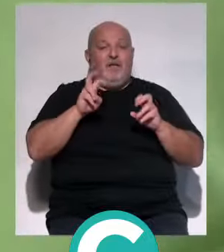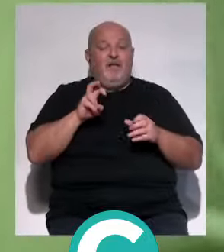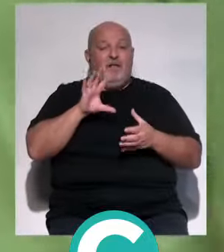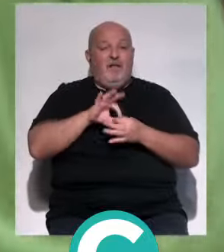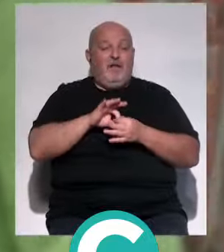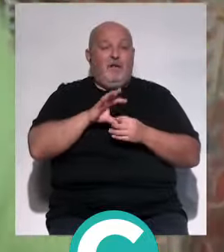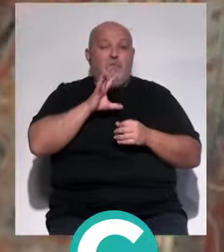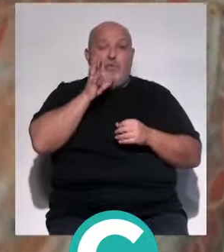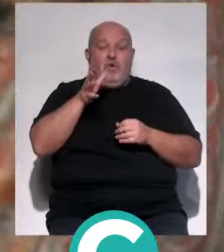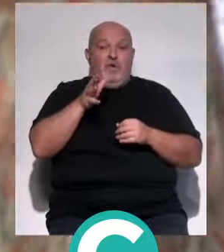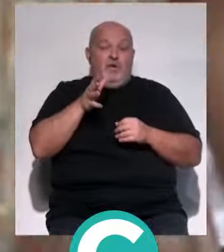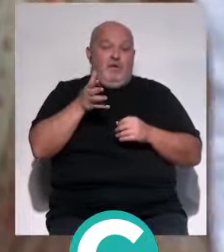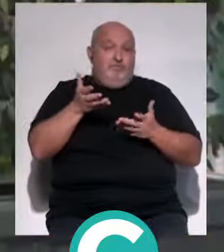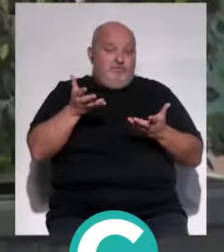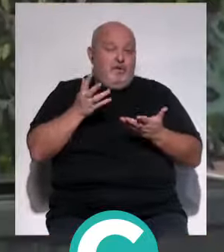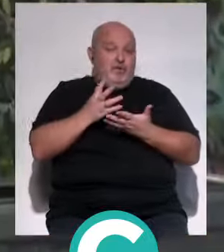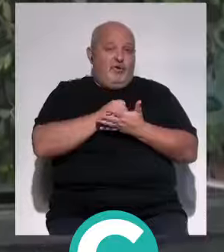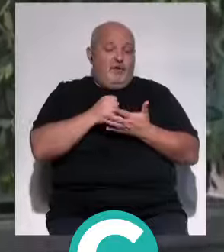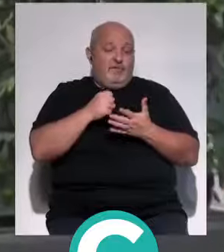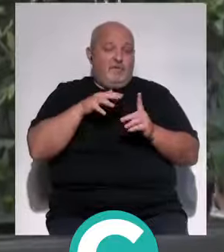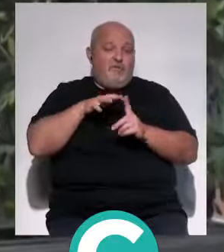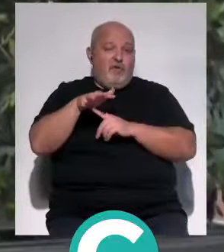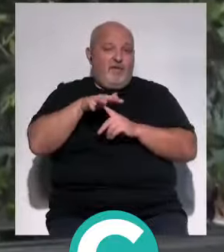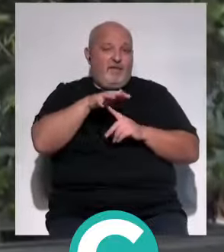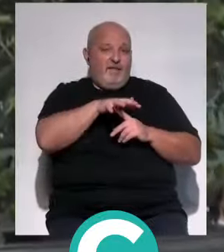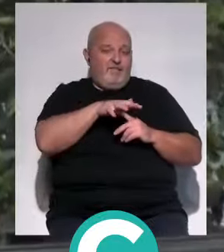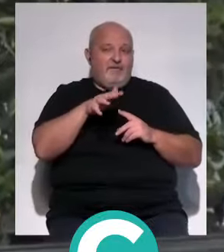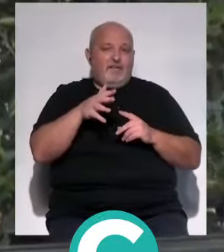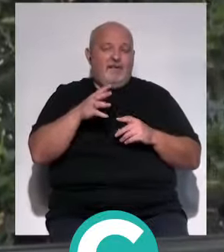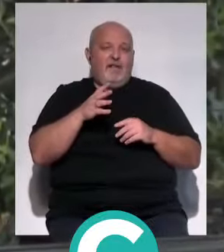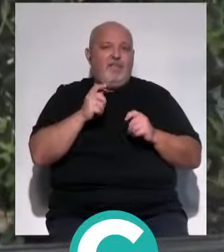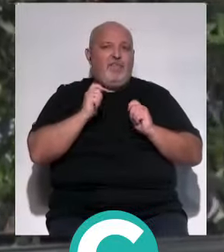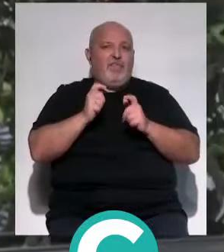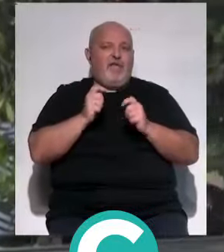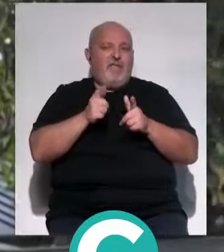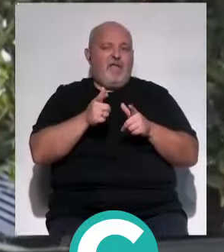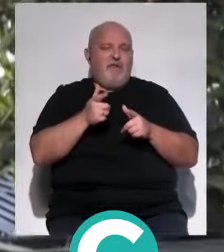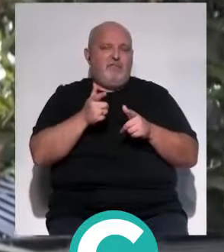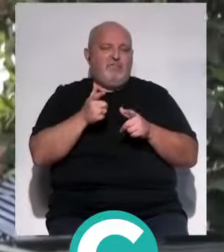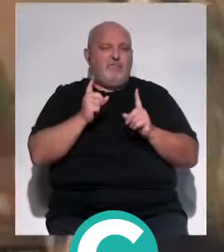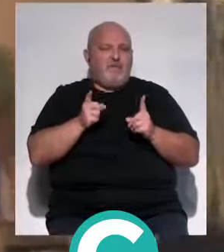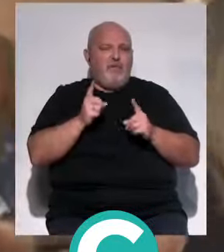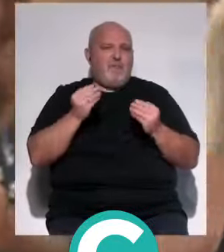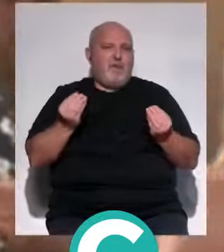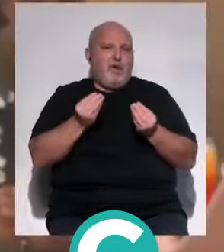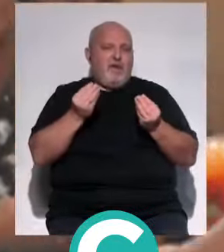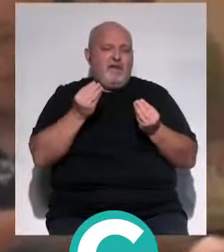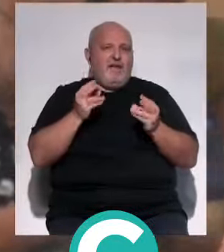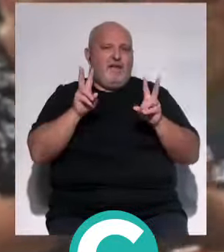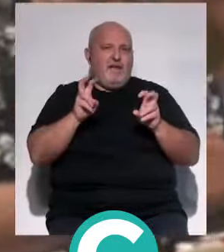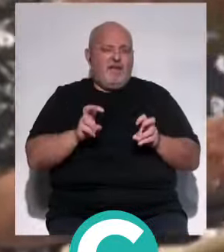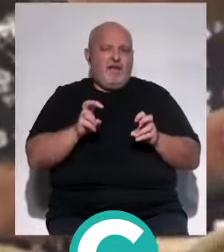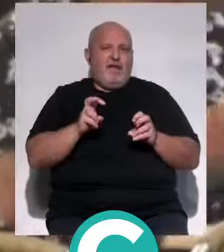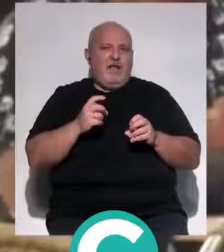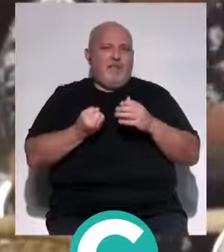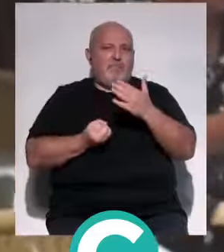de nutrición porque sí, porque todo influye. Todo influye. Y todo puede contribuir a prevenir o mejorar en el caso de haber